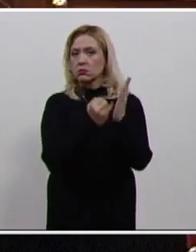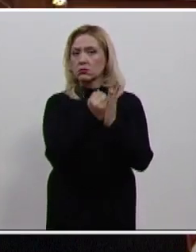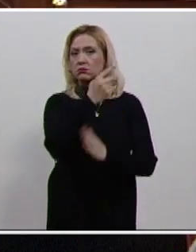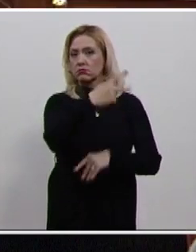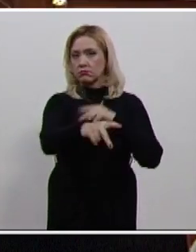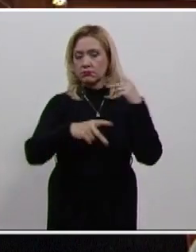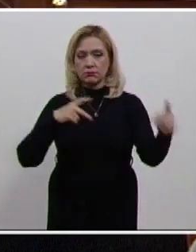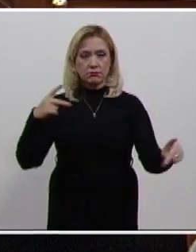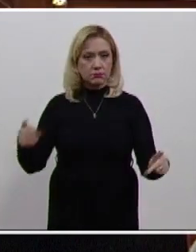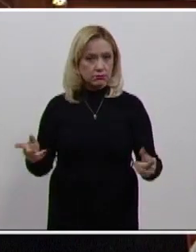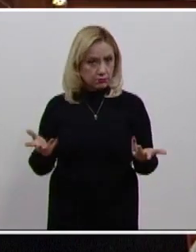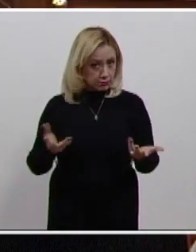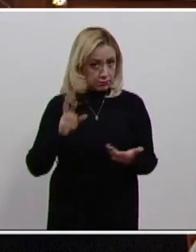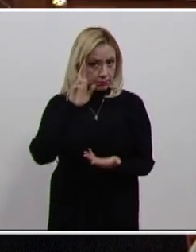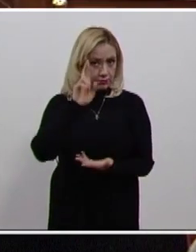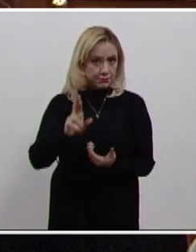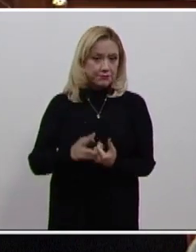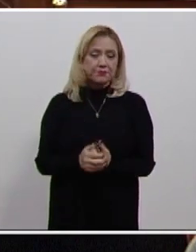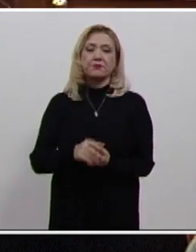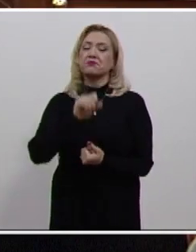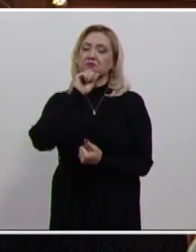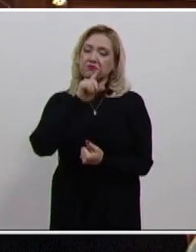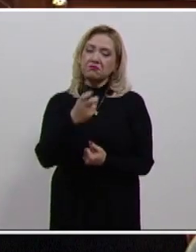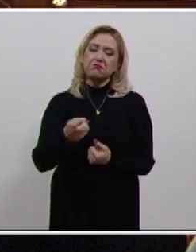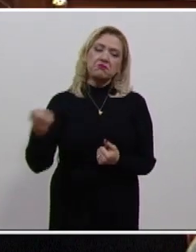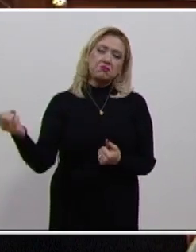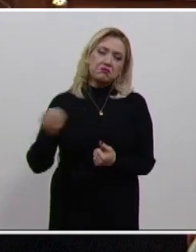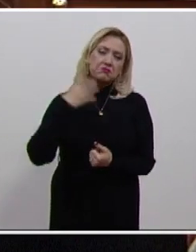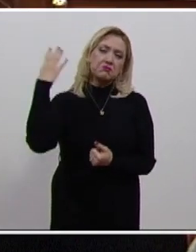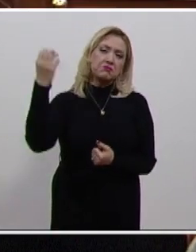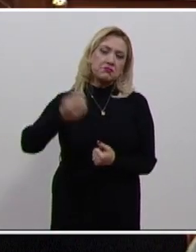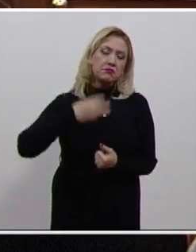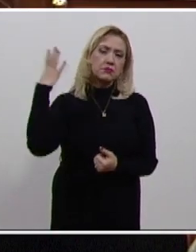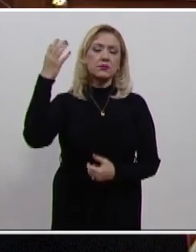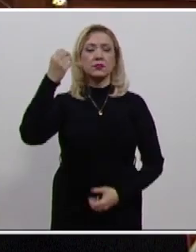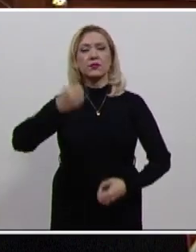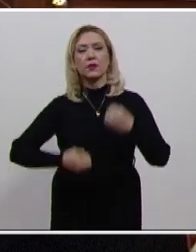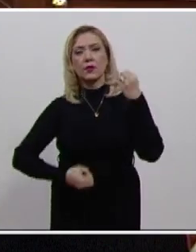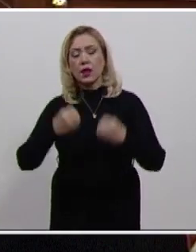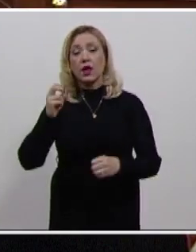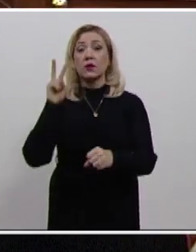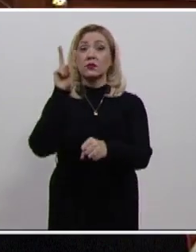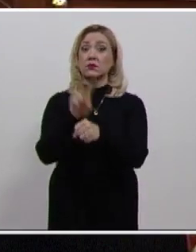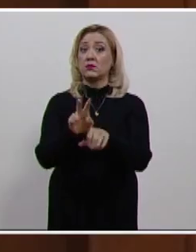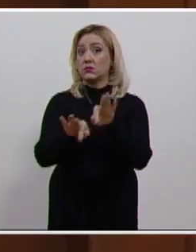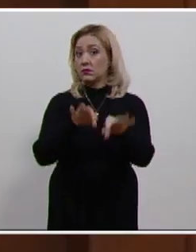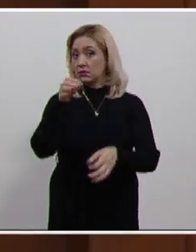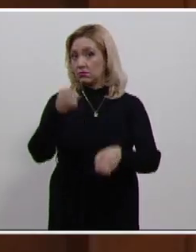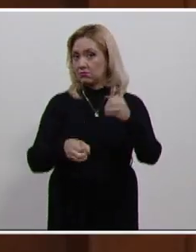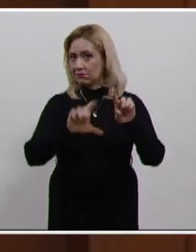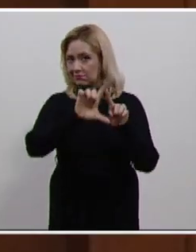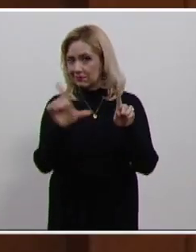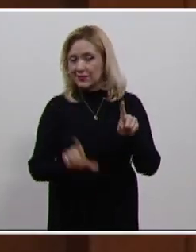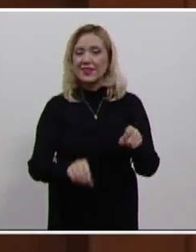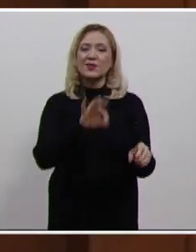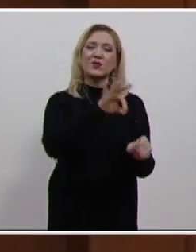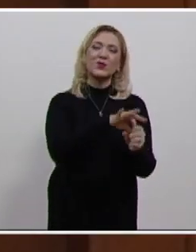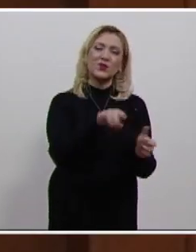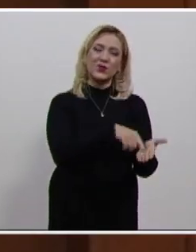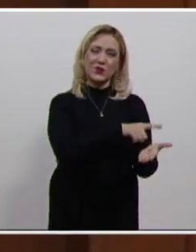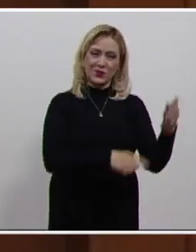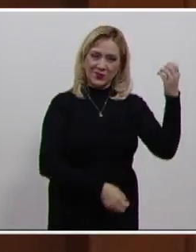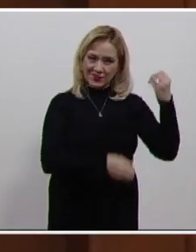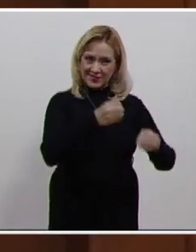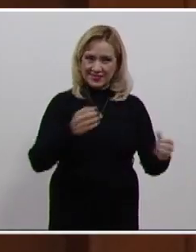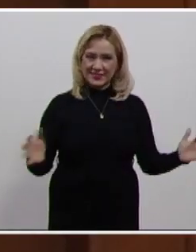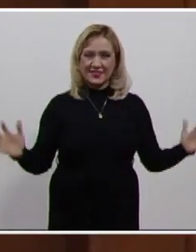También en esta sesión conjunta de plenos de la Corte, el Consejo de la Judicatura Federal y el Tribunal Electoral del Poder Judicial de la